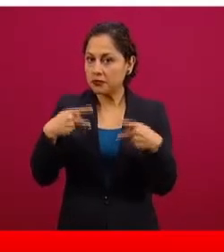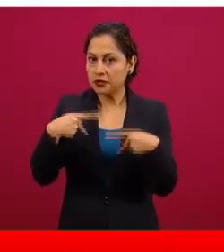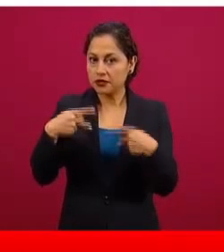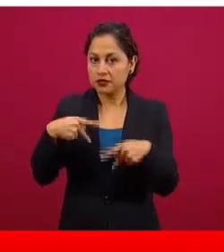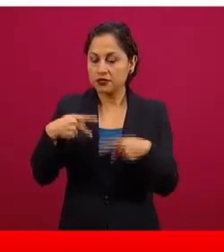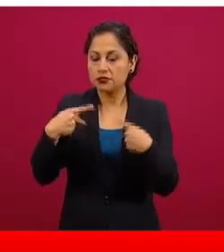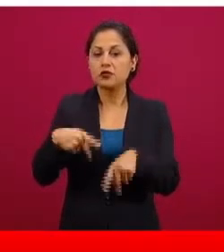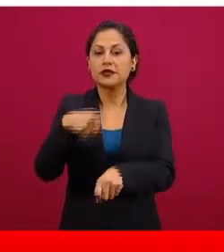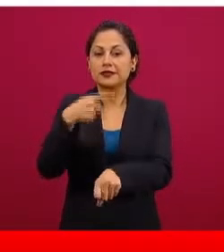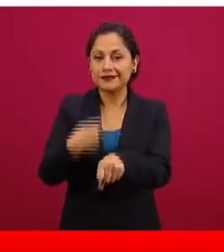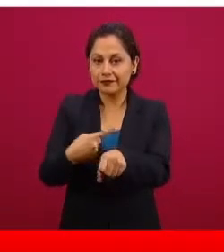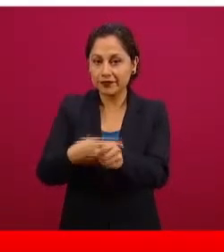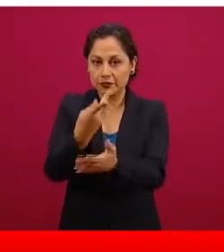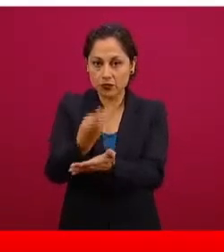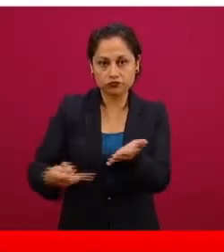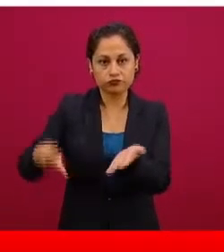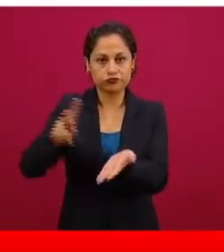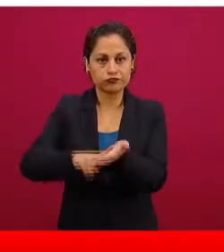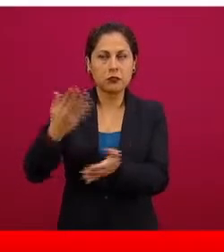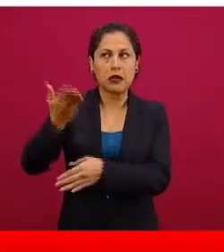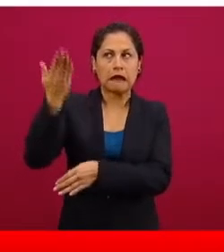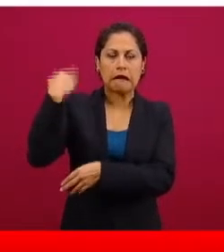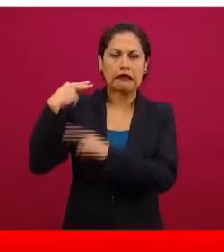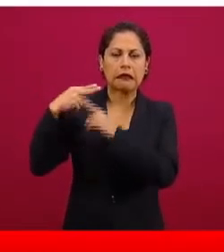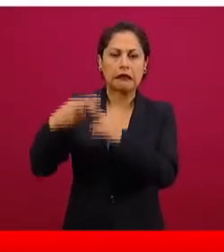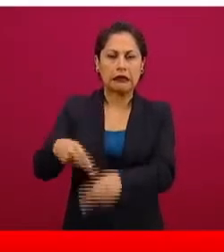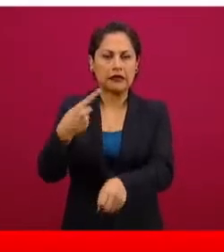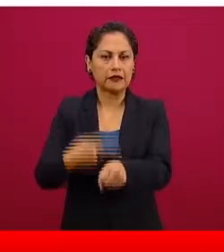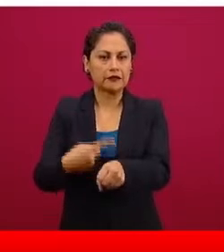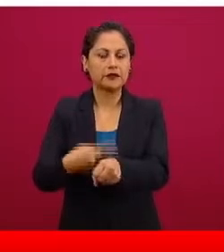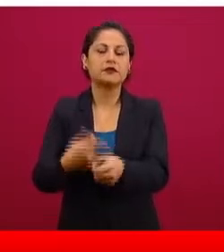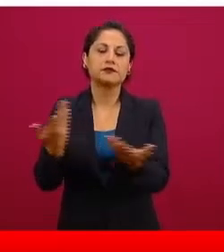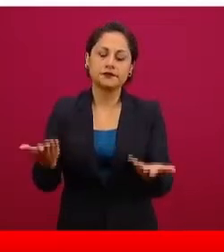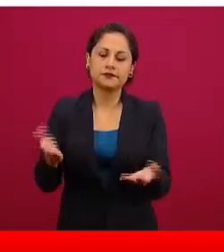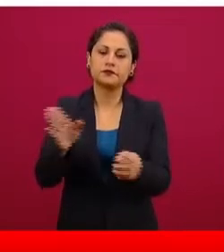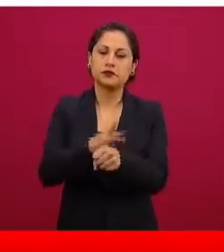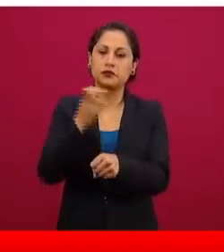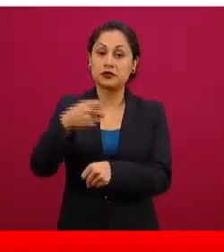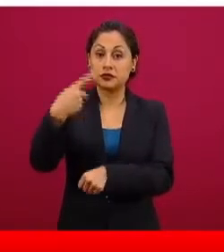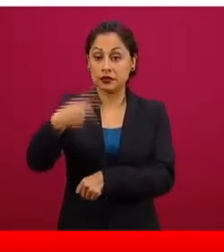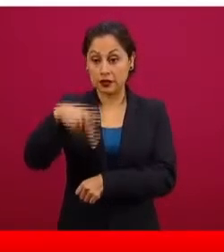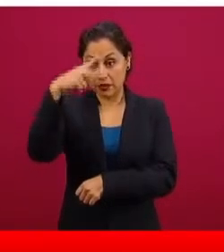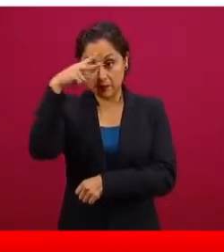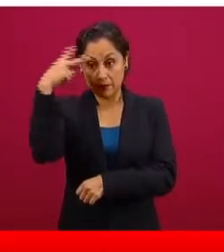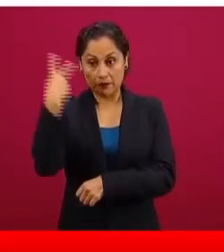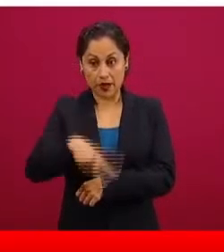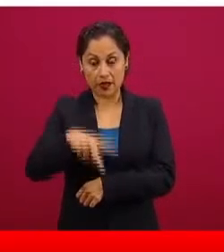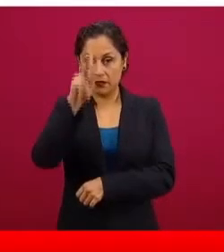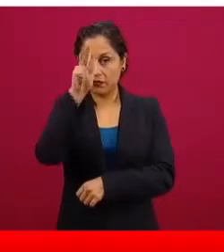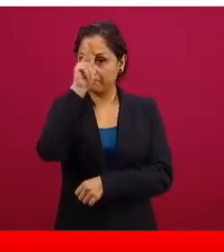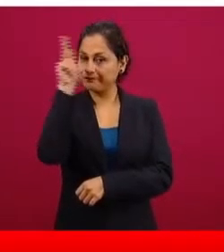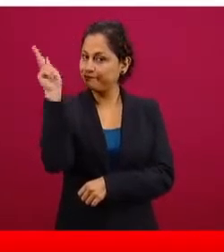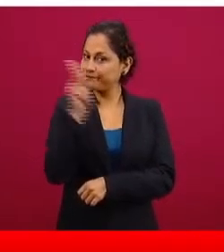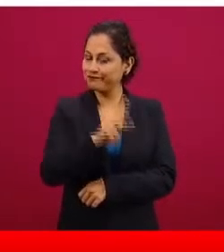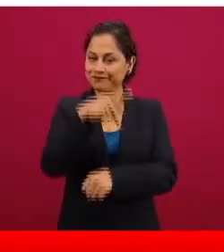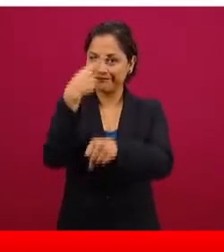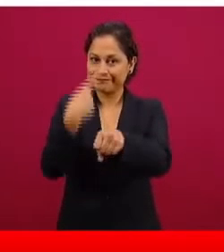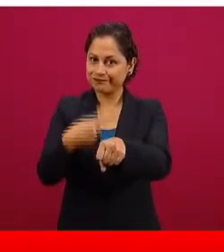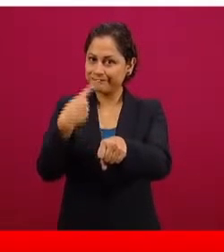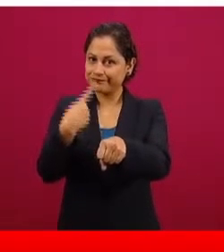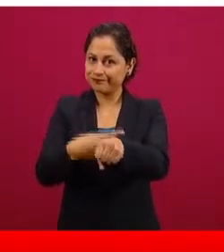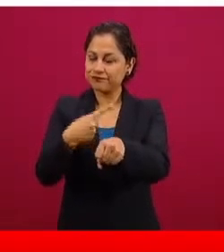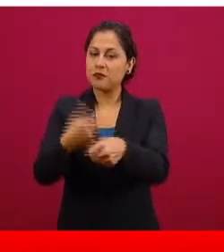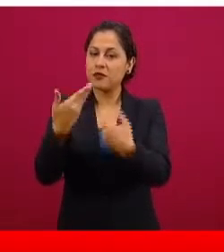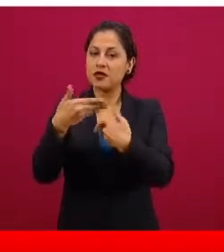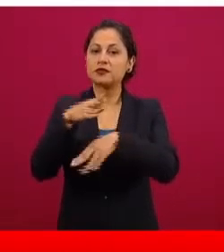enfermedades crónicas. Y hemos destacado que muy desafortunadamente México tiene una de las más grandes epidemias de